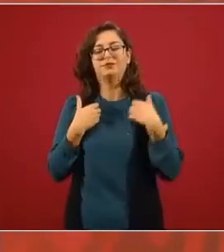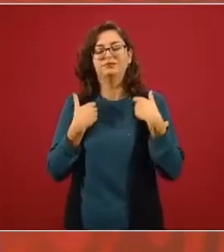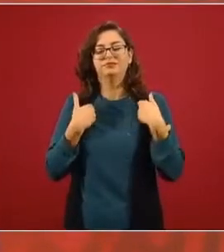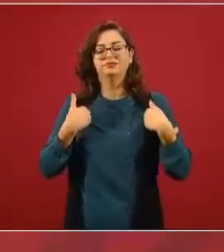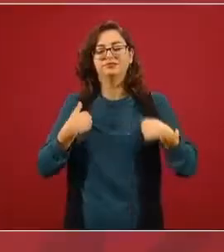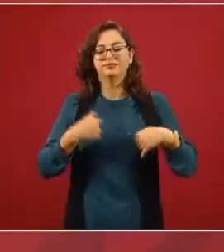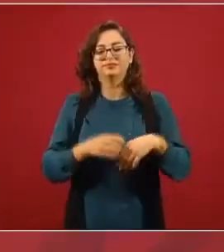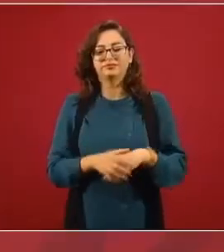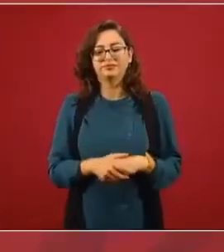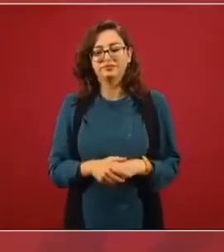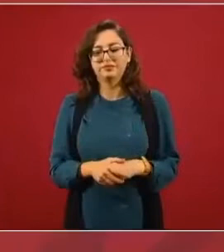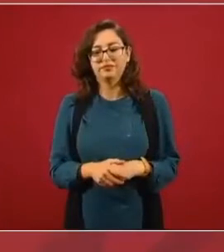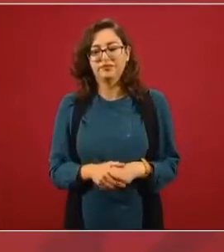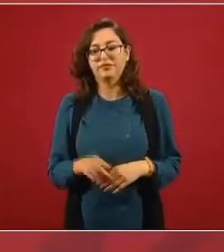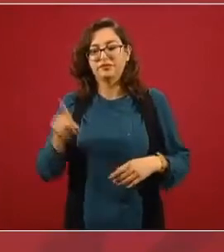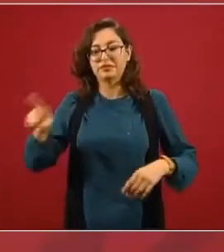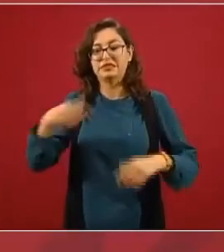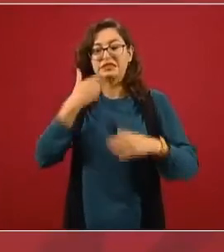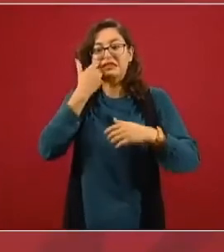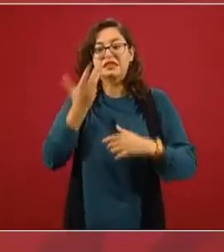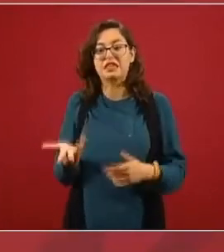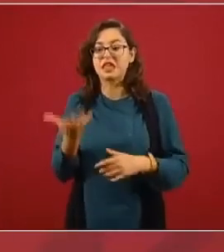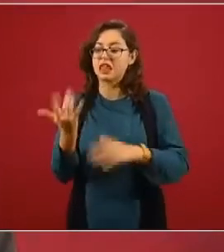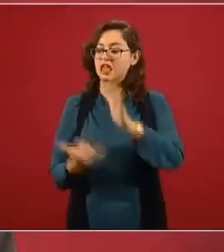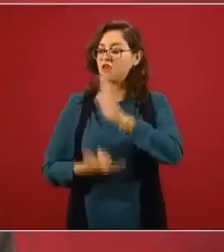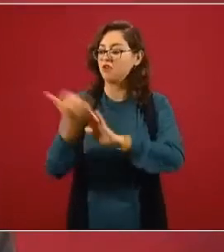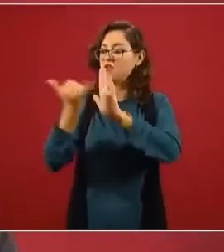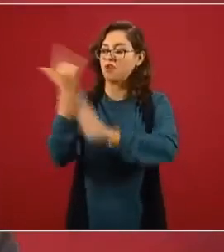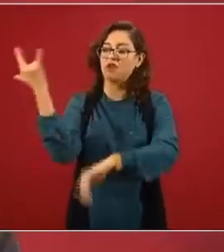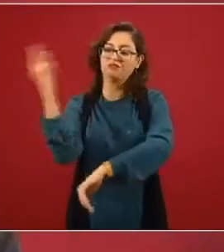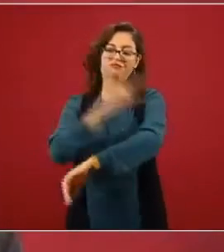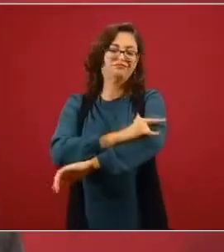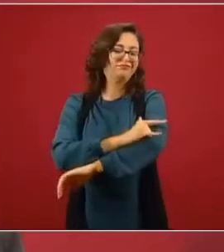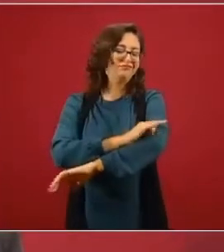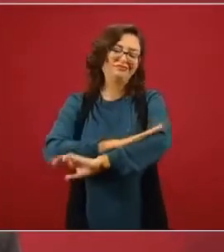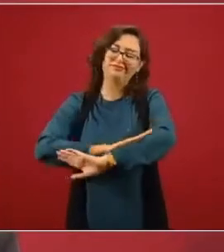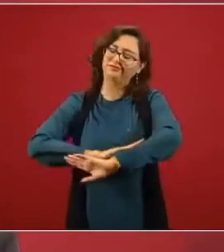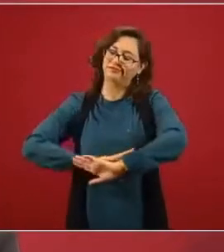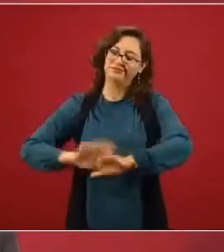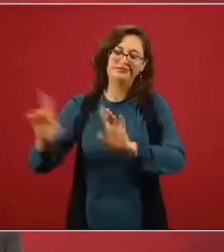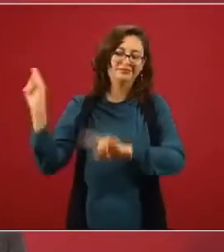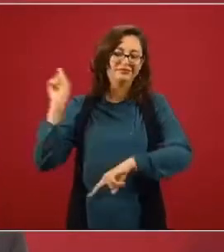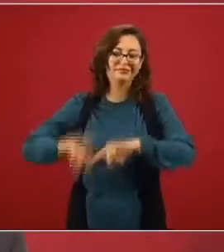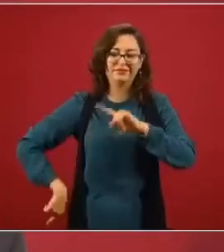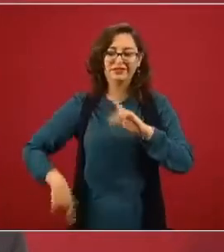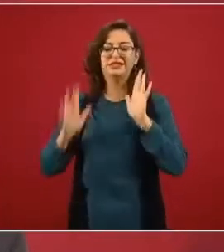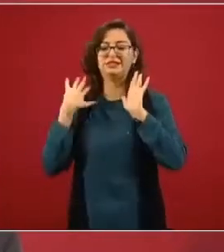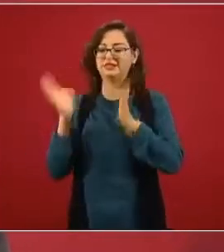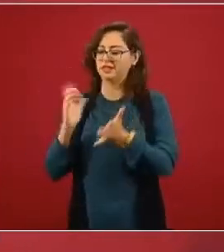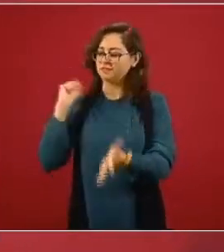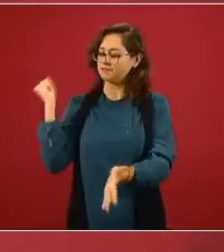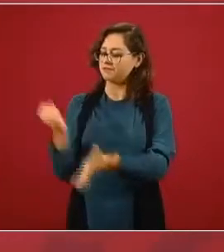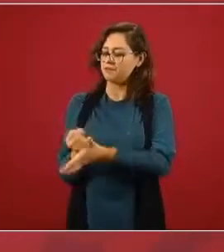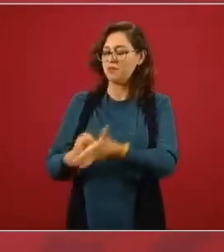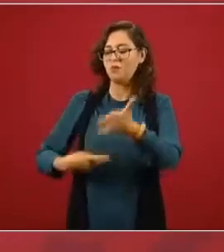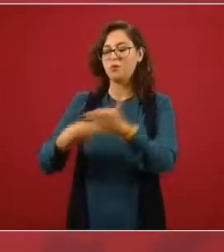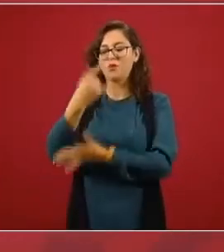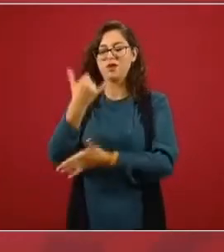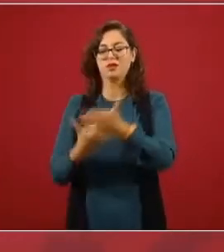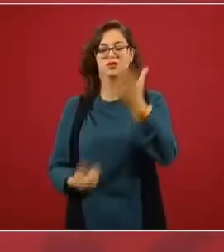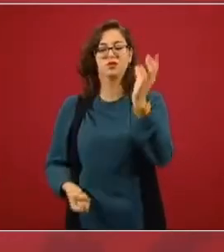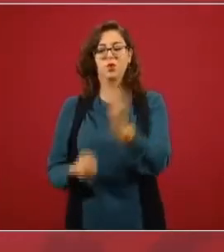Ahí donde querían hacer el aeropuerto, ya está autorizado el proyecto